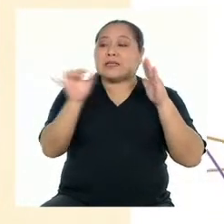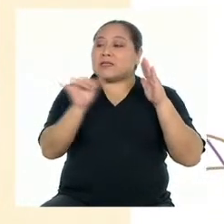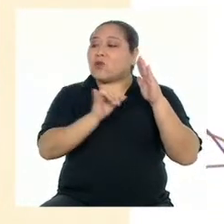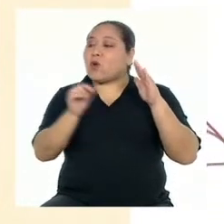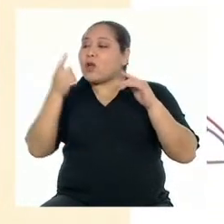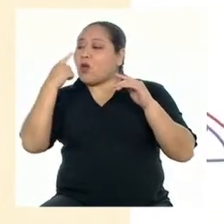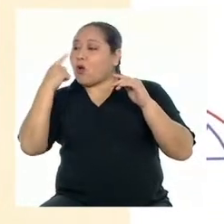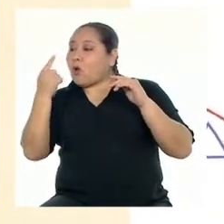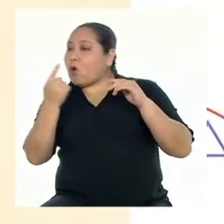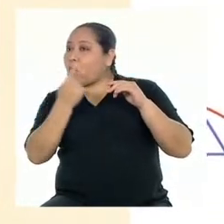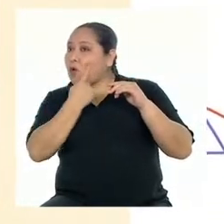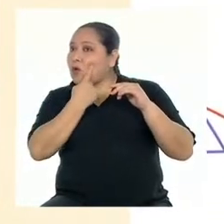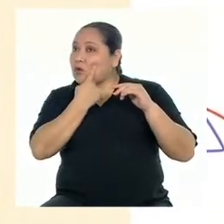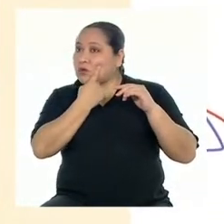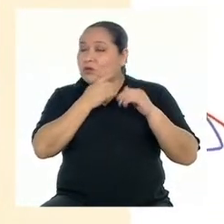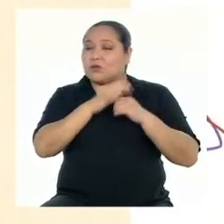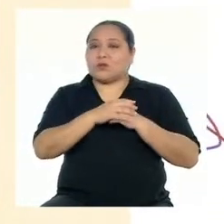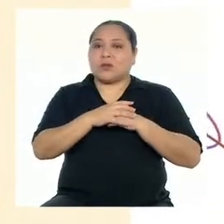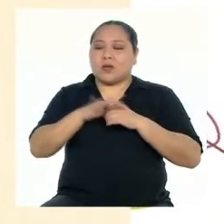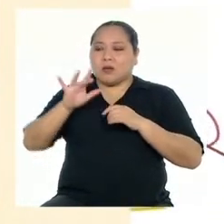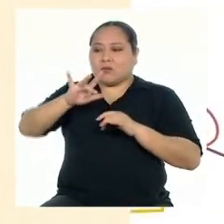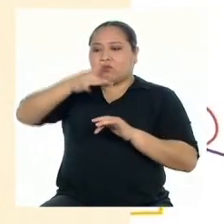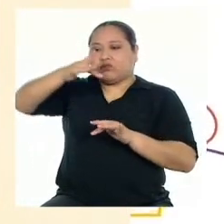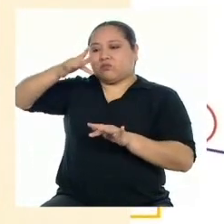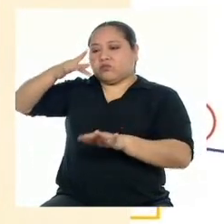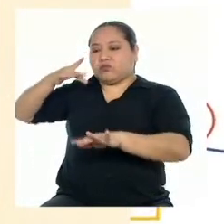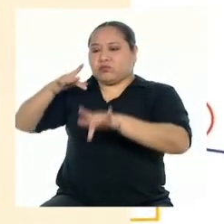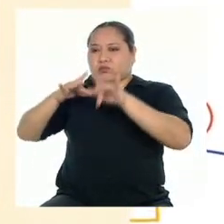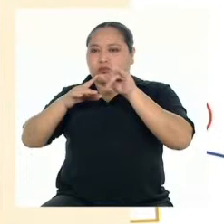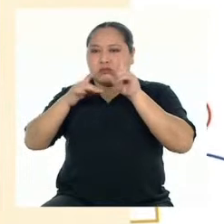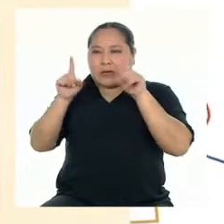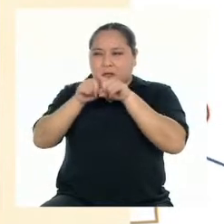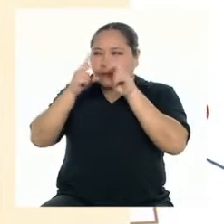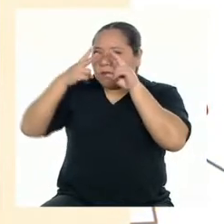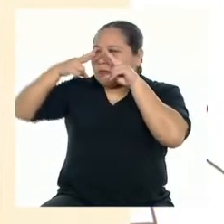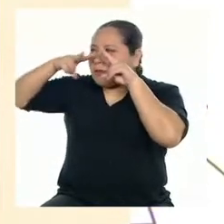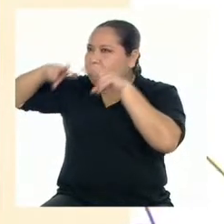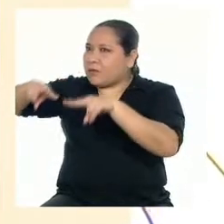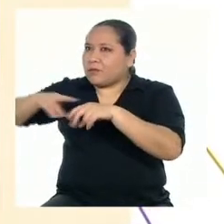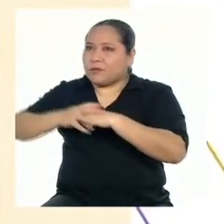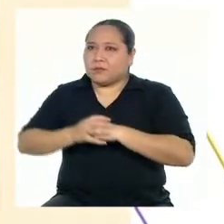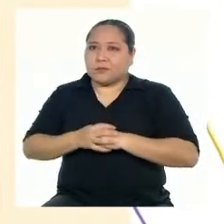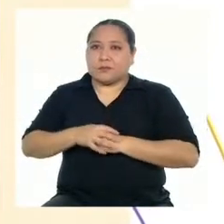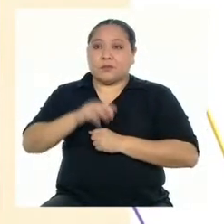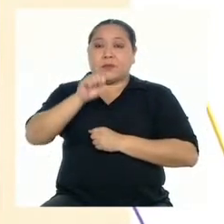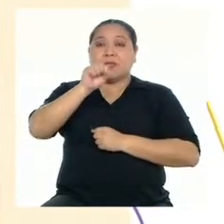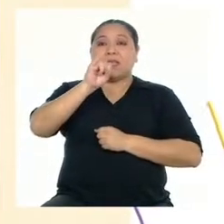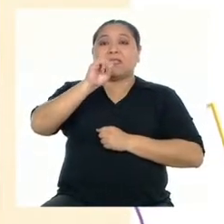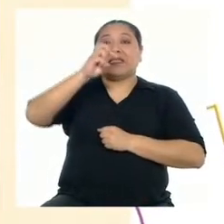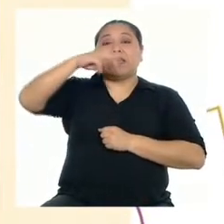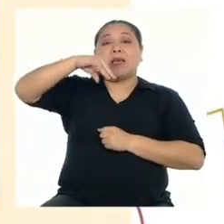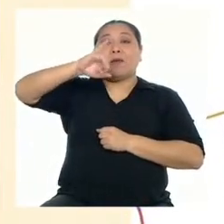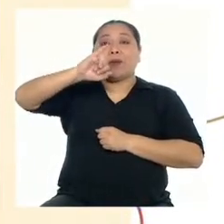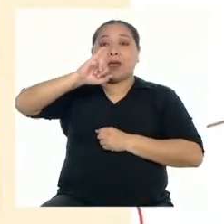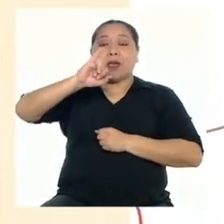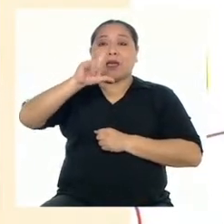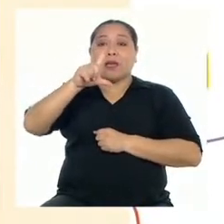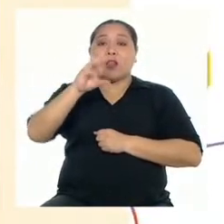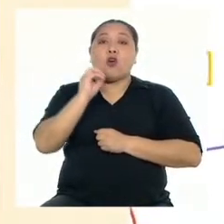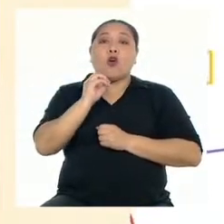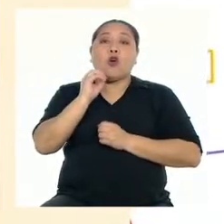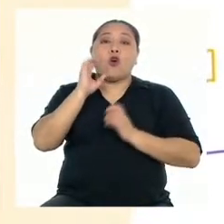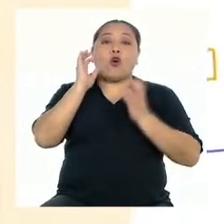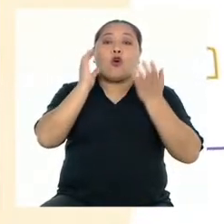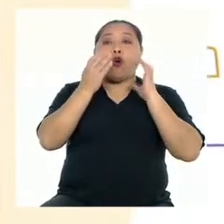que resplandecen y acechan. El símilo comparación consiste en establecer una semejanza